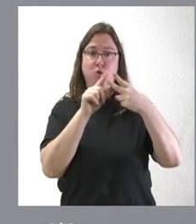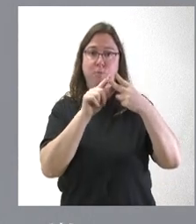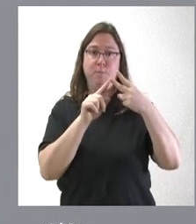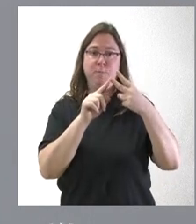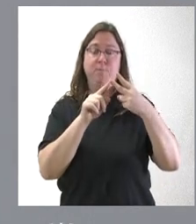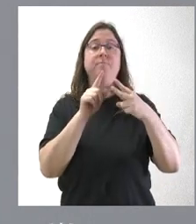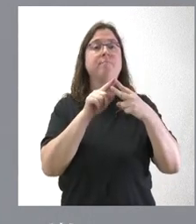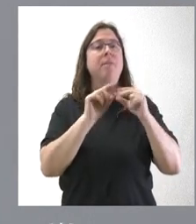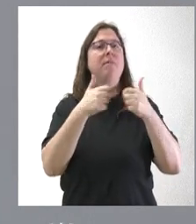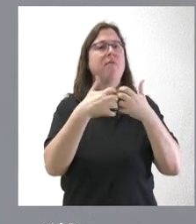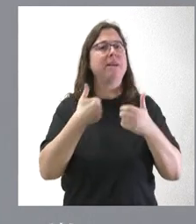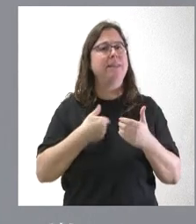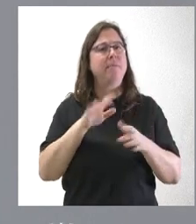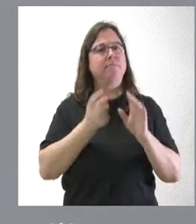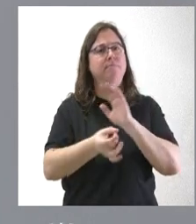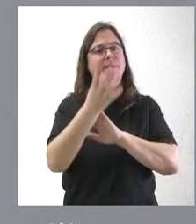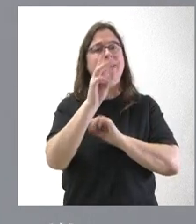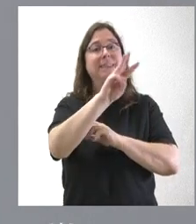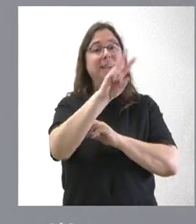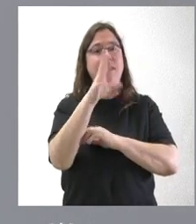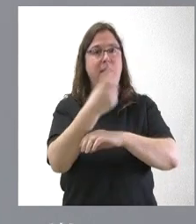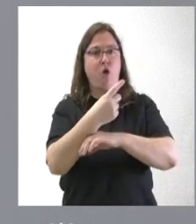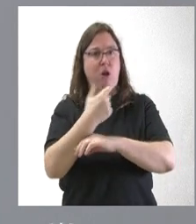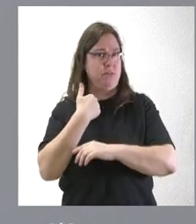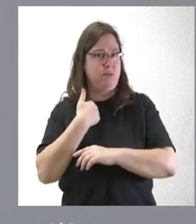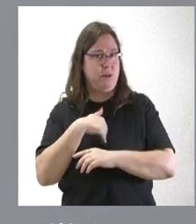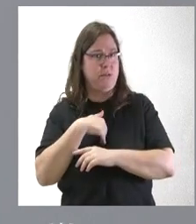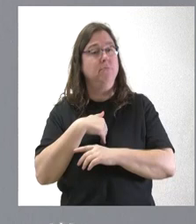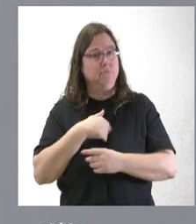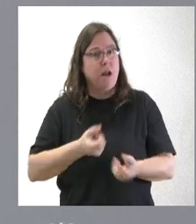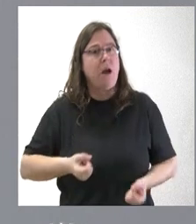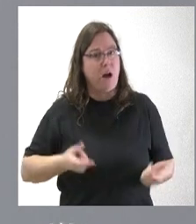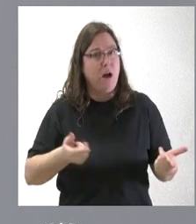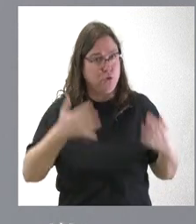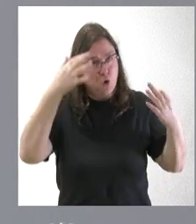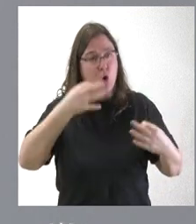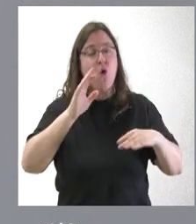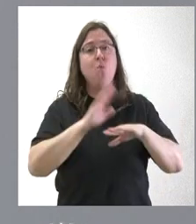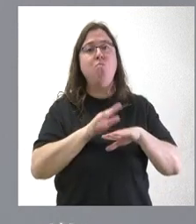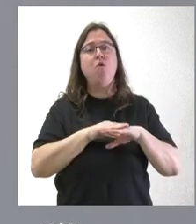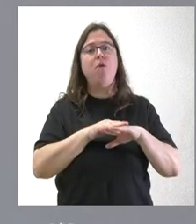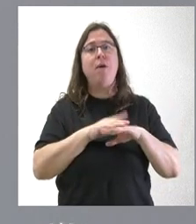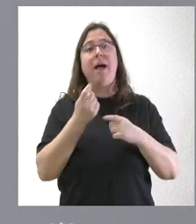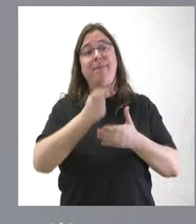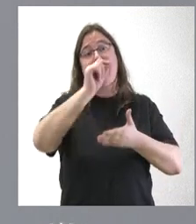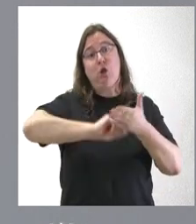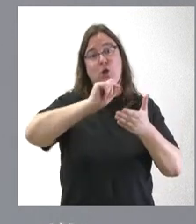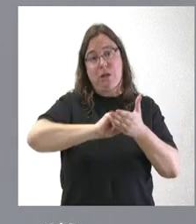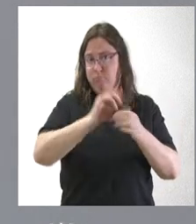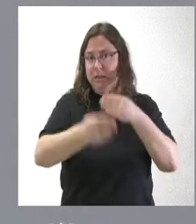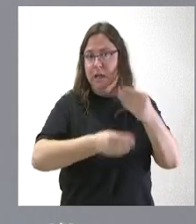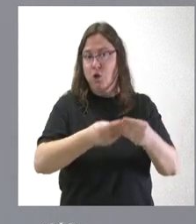que se puso en marcha ya la iniciativa de las 35 horas, que tiene un coste relevante, porque lógicamente hay que contratar, como se ha hecho,